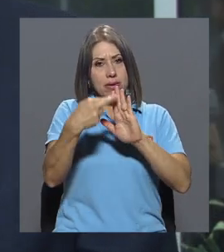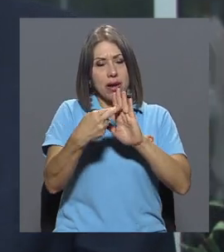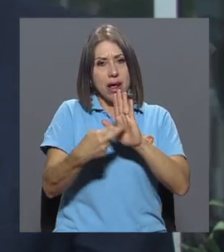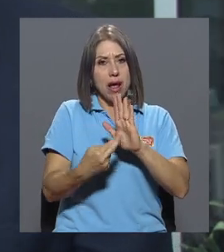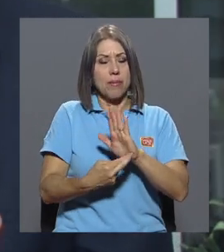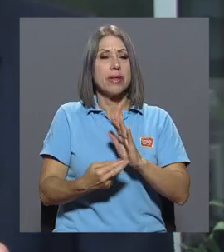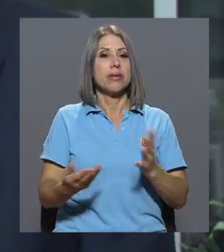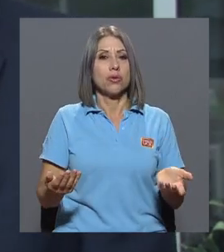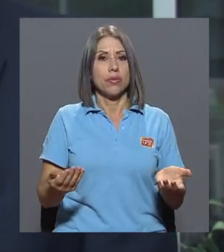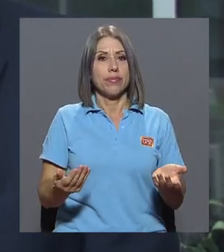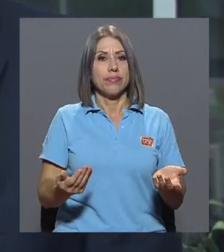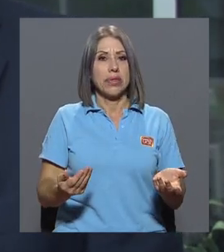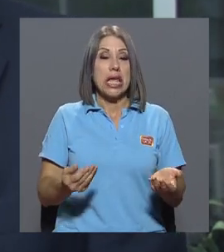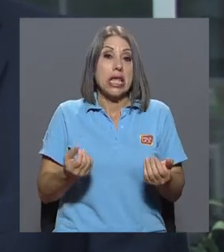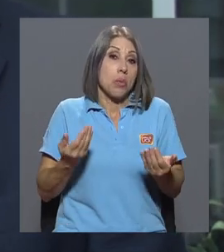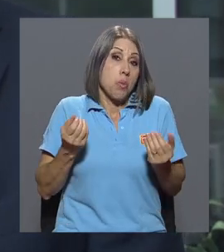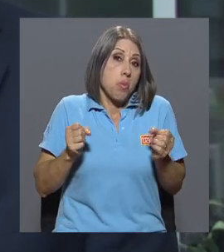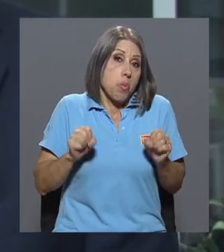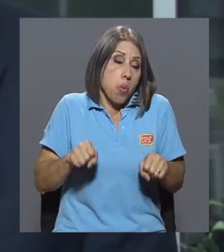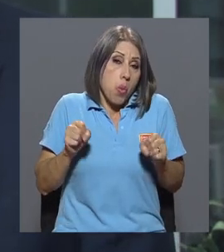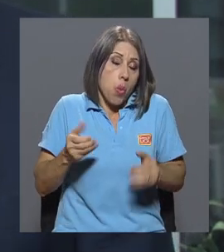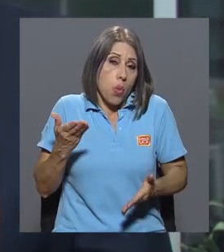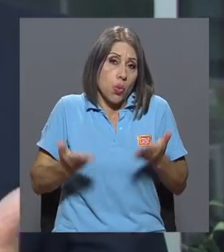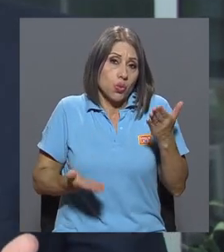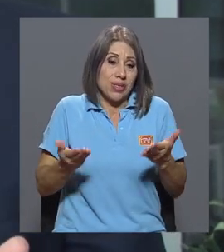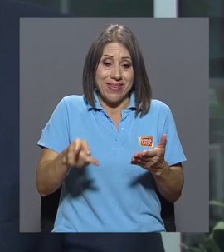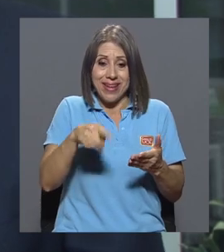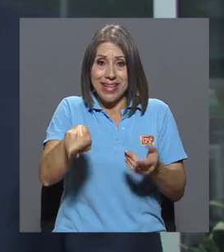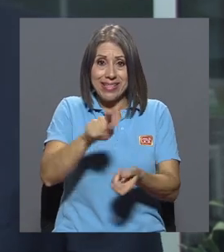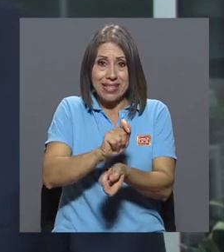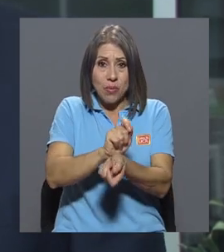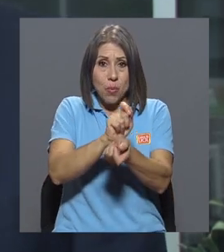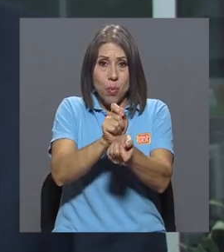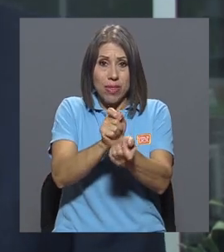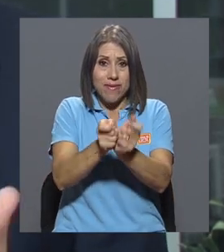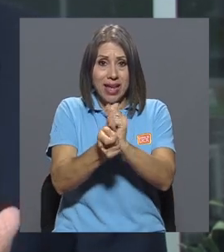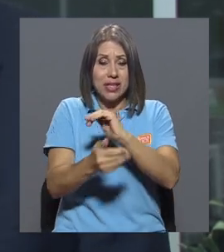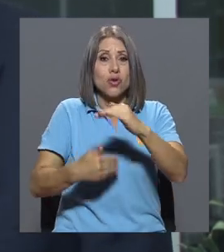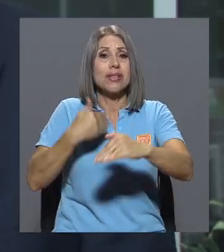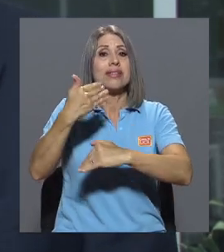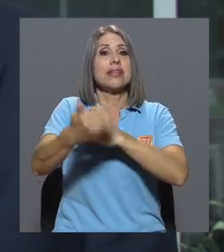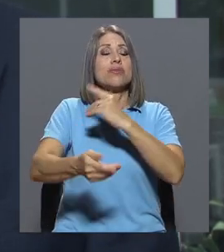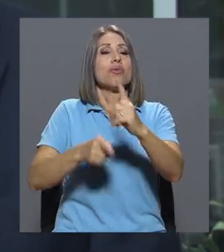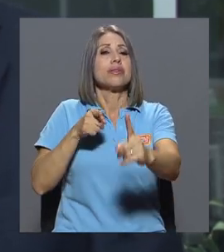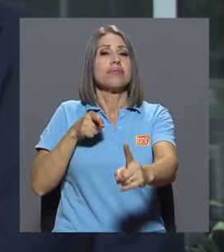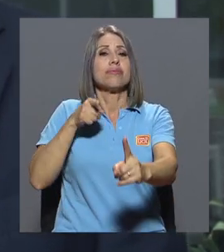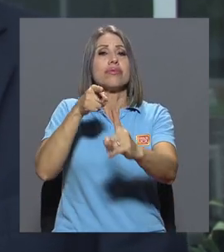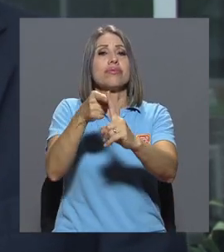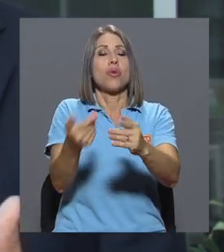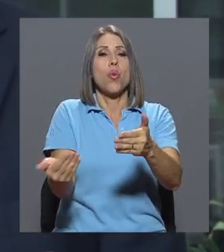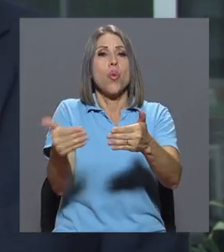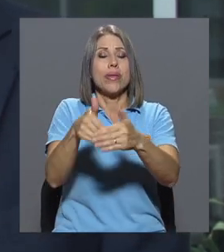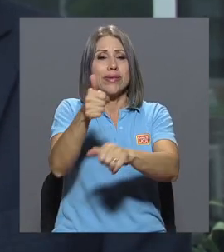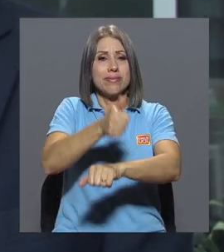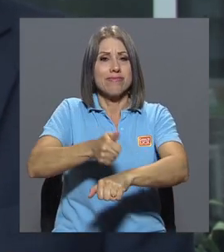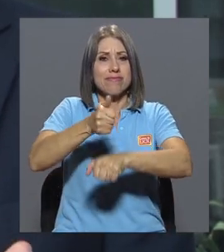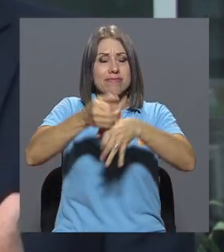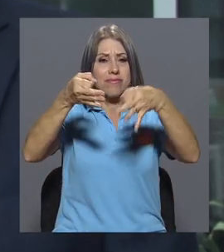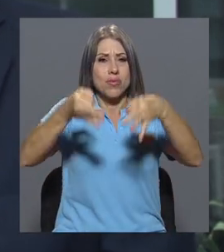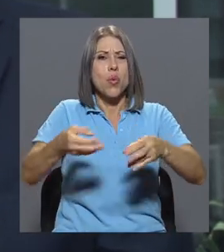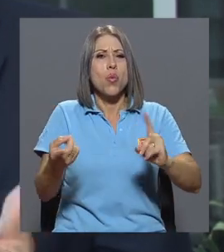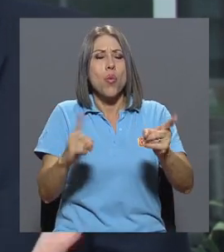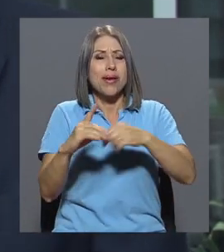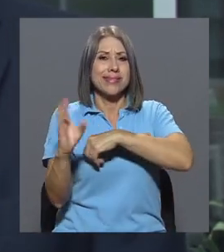y es muy posible que estas modificaciones conduzcan a una redefinición de las sanciones,